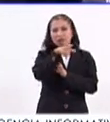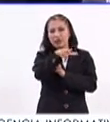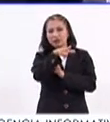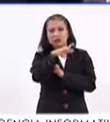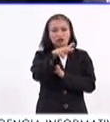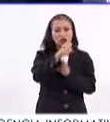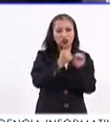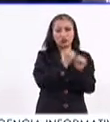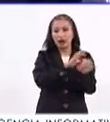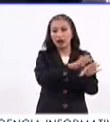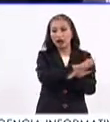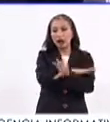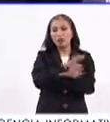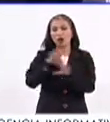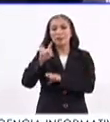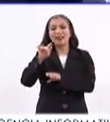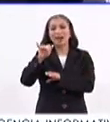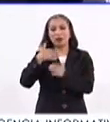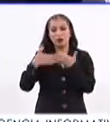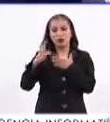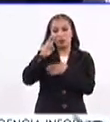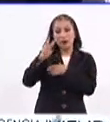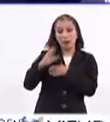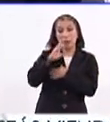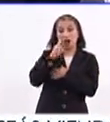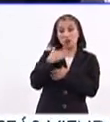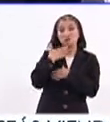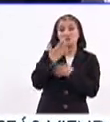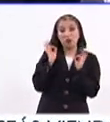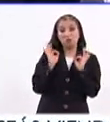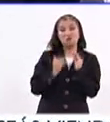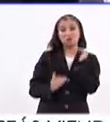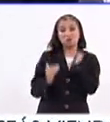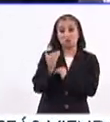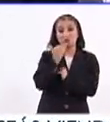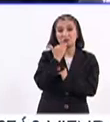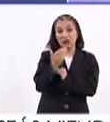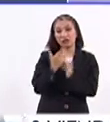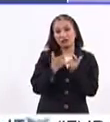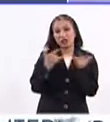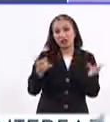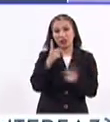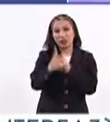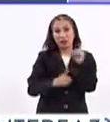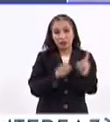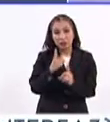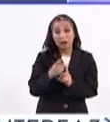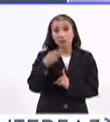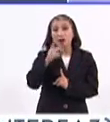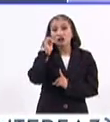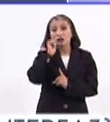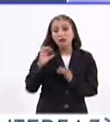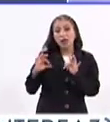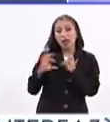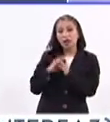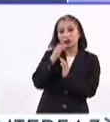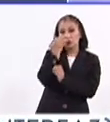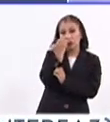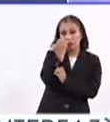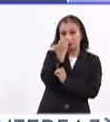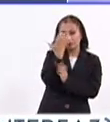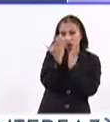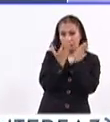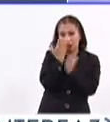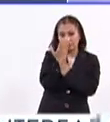17, 18 me cambié al pentatron moderno, donde encontré mis mejores resultados y tuve una muy buena trayectoria deportiva, pero siempre de la mano de la escuela.